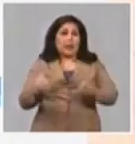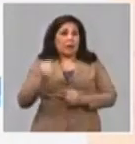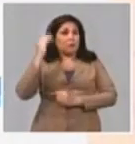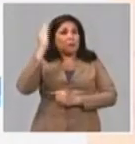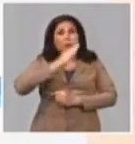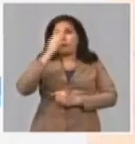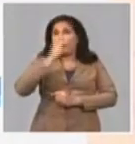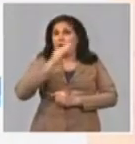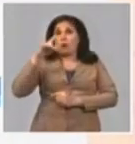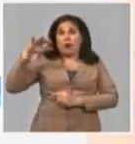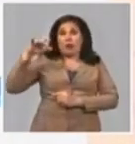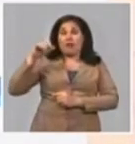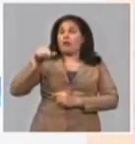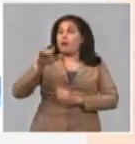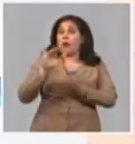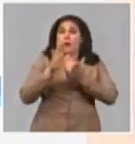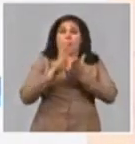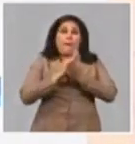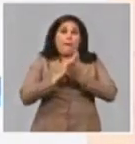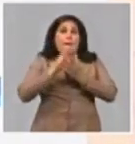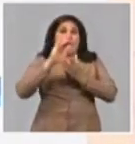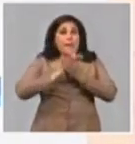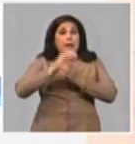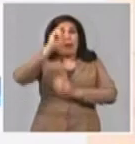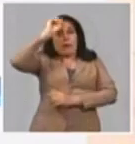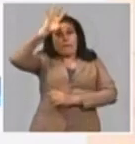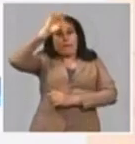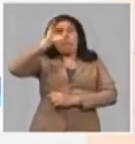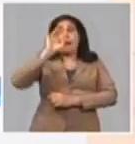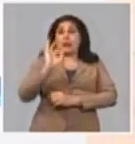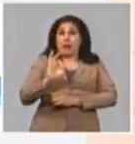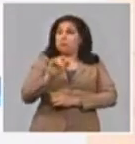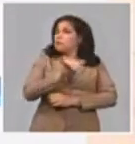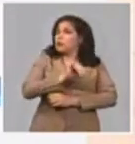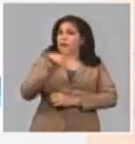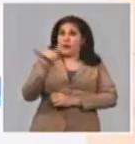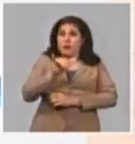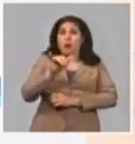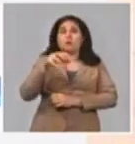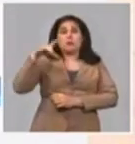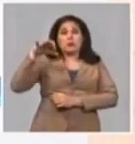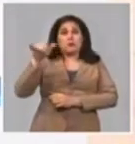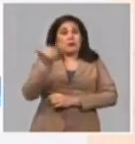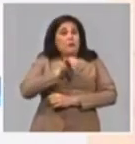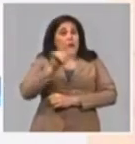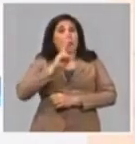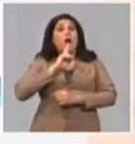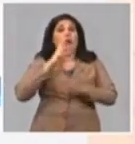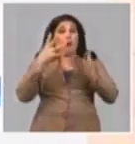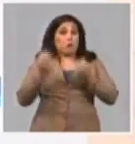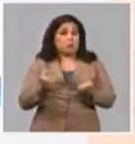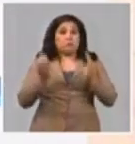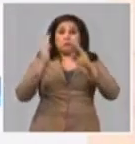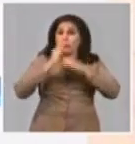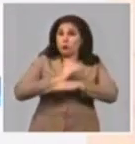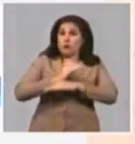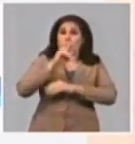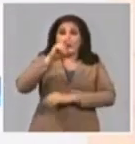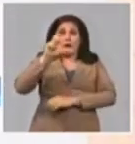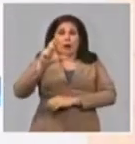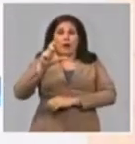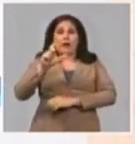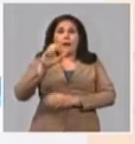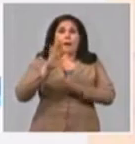cabecera municipal de Mine Matahambre y Pong, que es un poblado muy importante en Pinar del Río. En Villa Clara tenemos